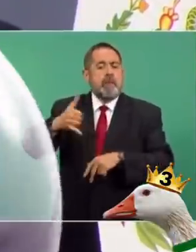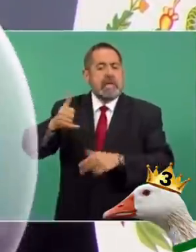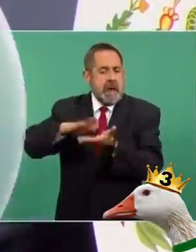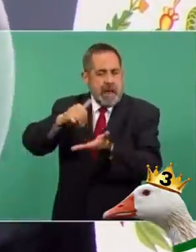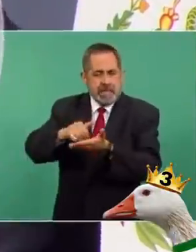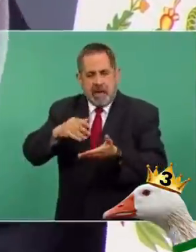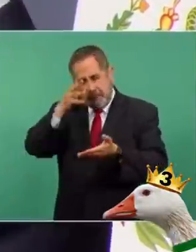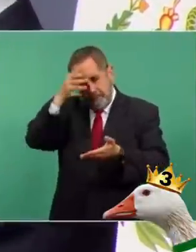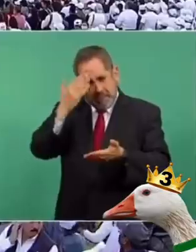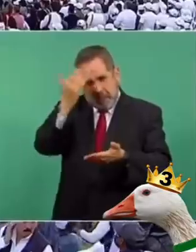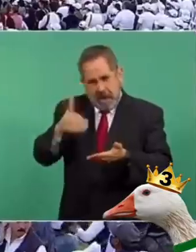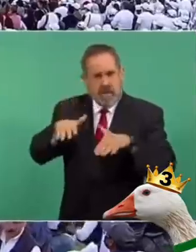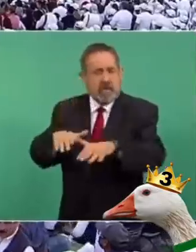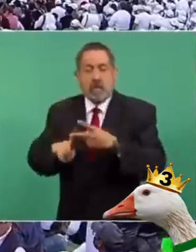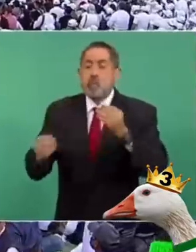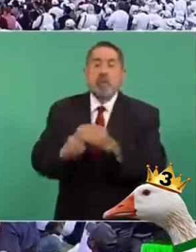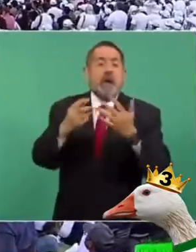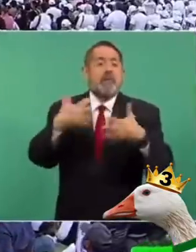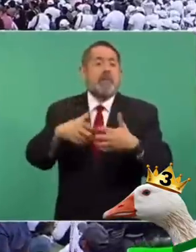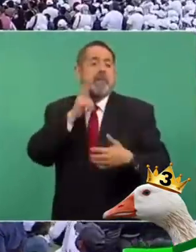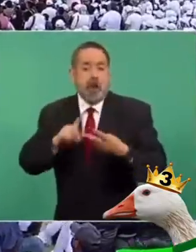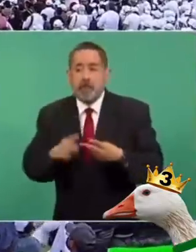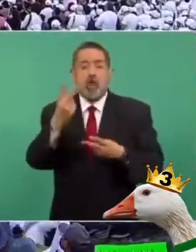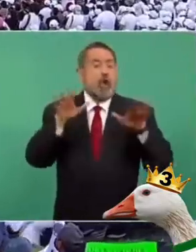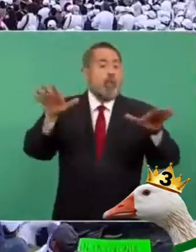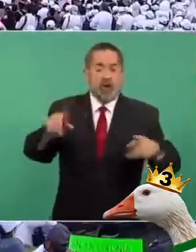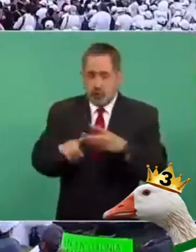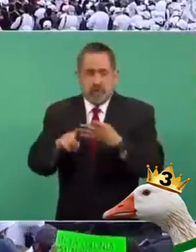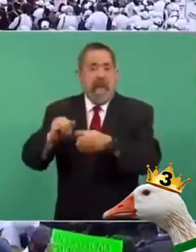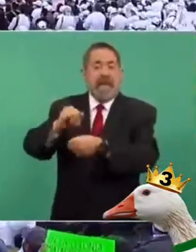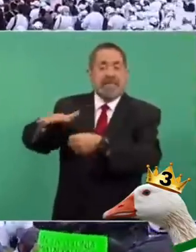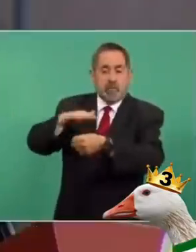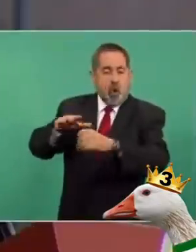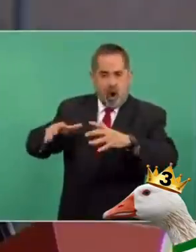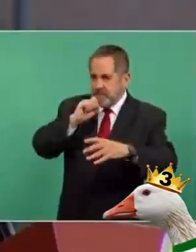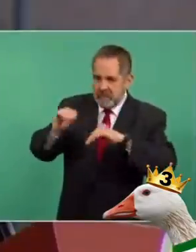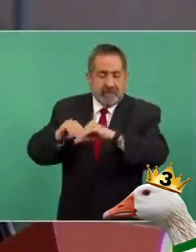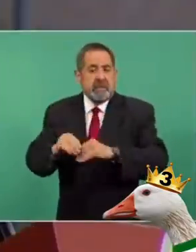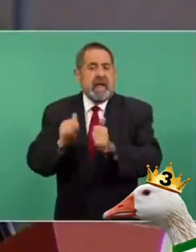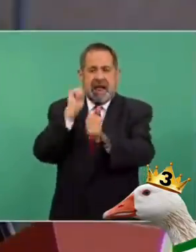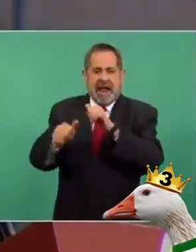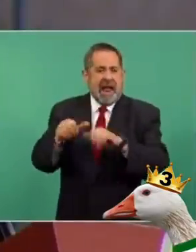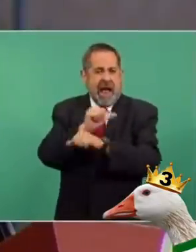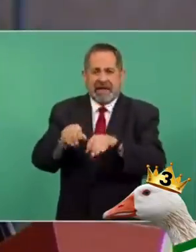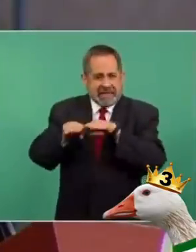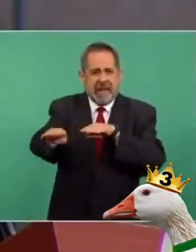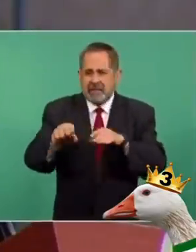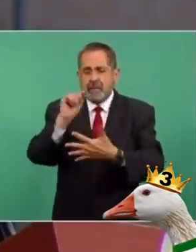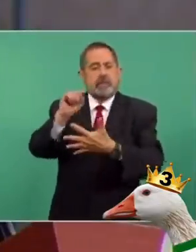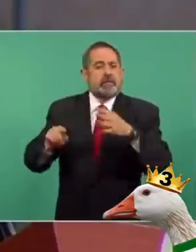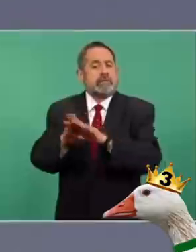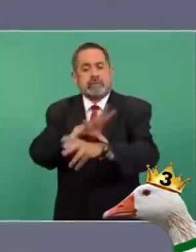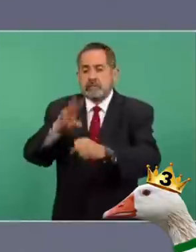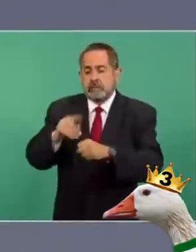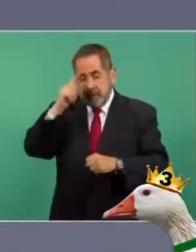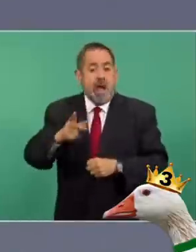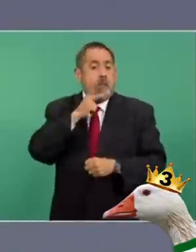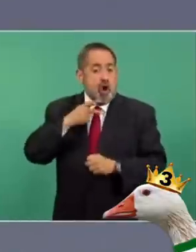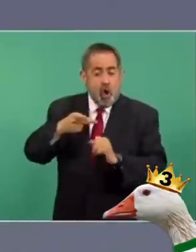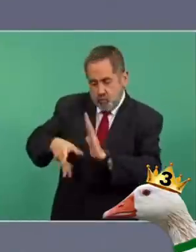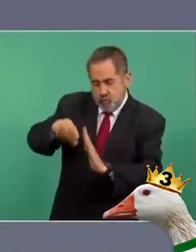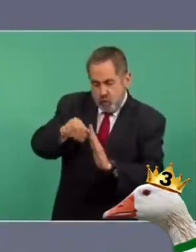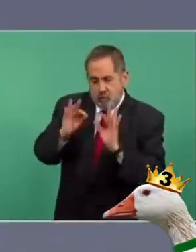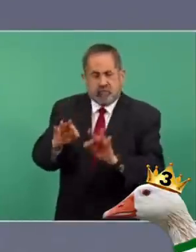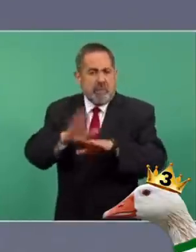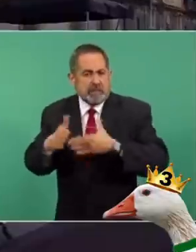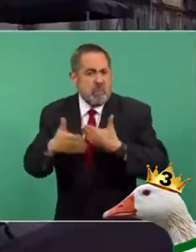la nueva refinería, los dos nuevos aeropuertos, el desarrollo del Istmo de Tehuantepec, las carreteras, con el impulso a la extracción de petróleo,